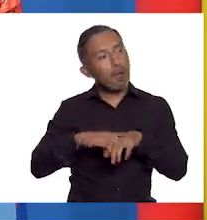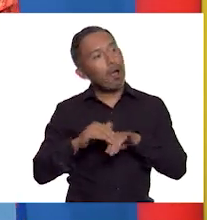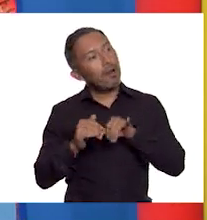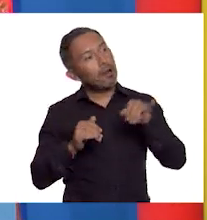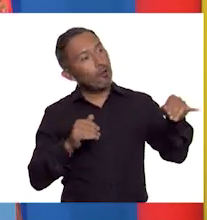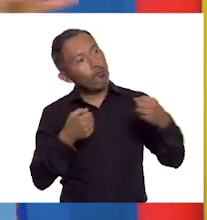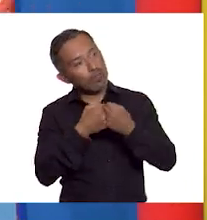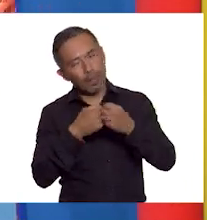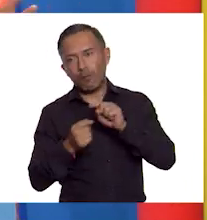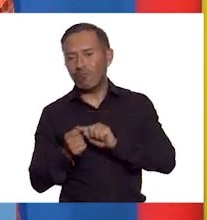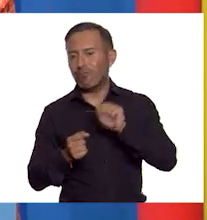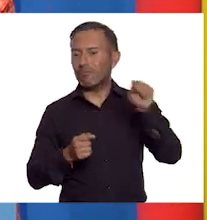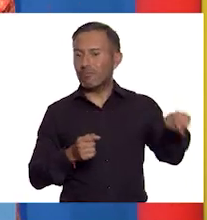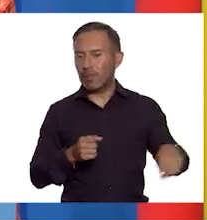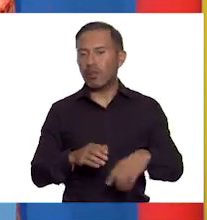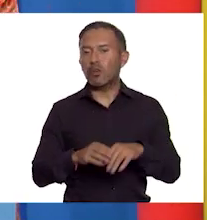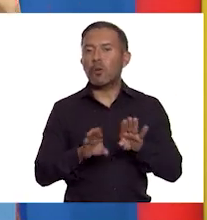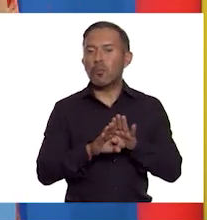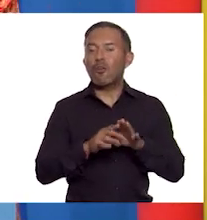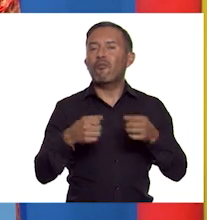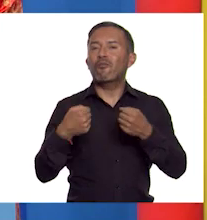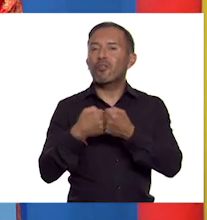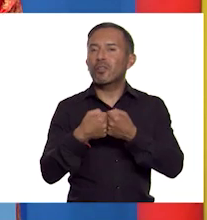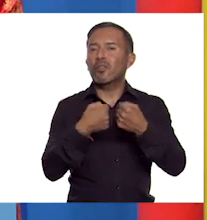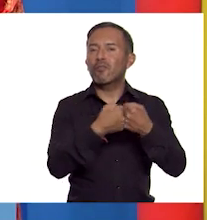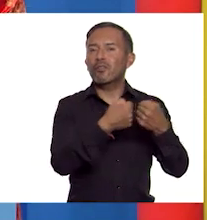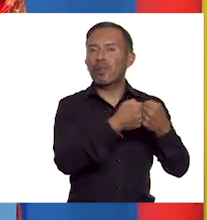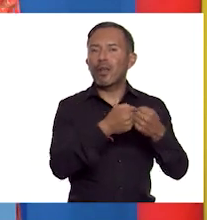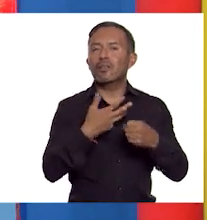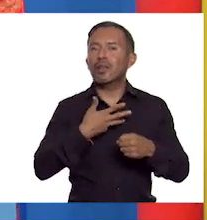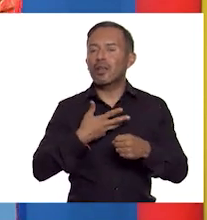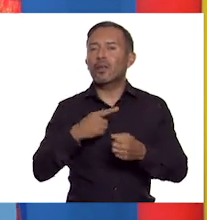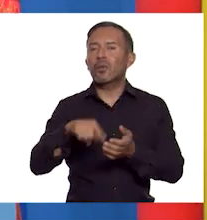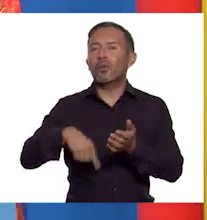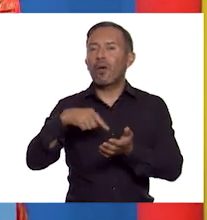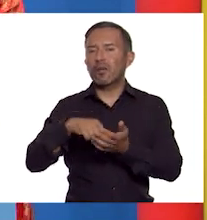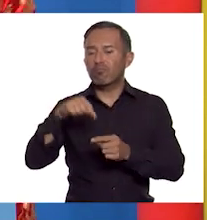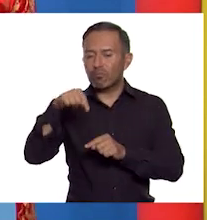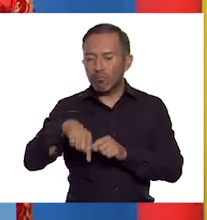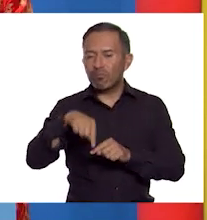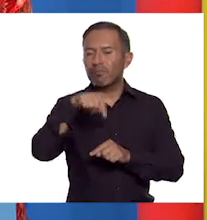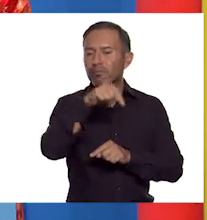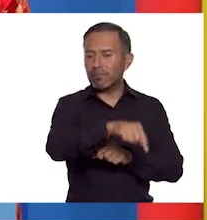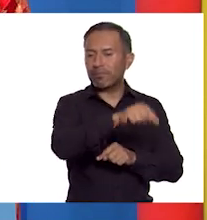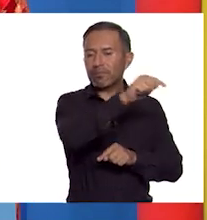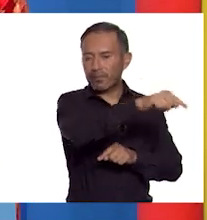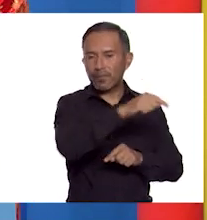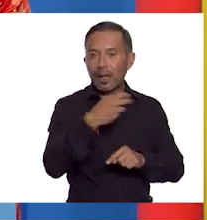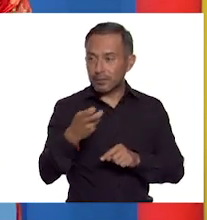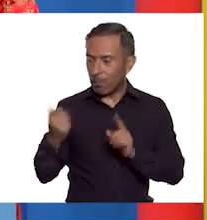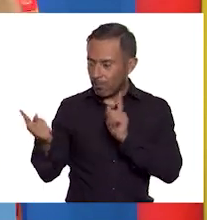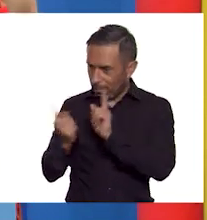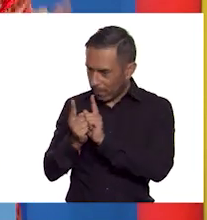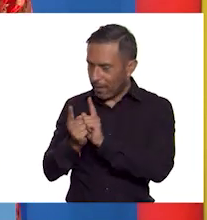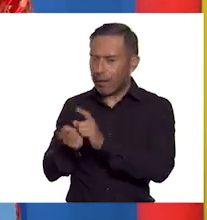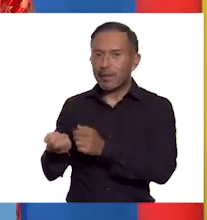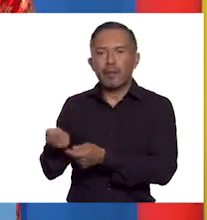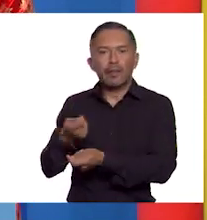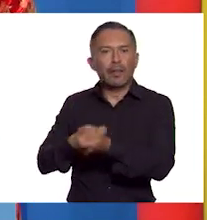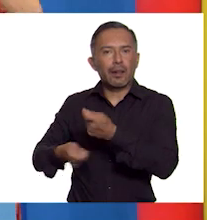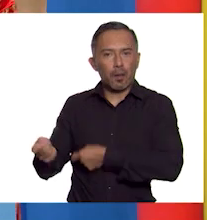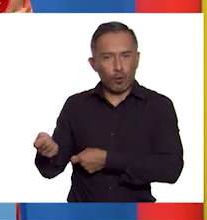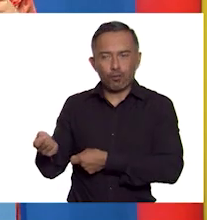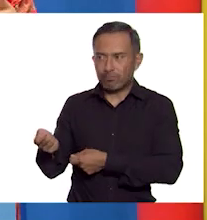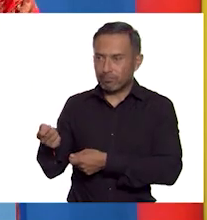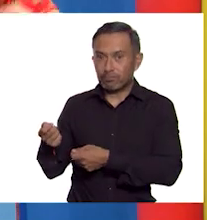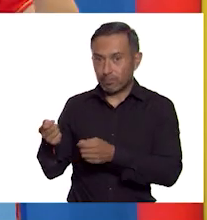como puestos en cada frontera y en esos puestos se hacían los intercambios, lo que hacía que con cada intercambio